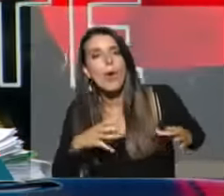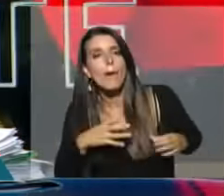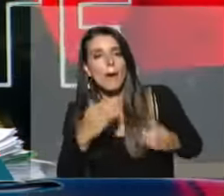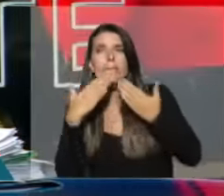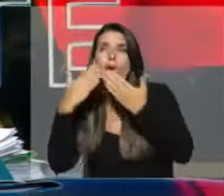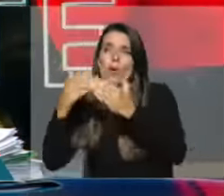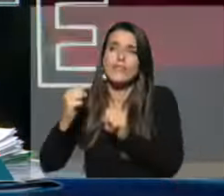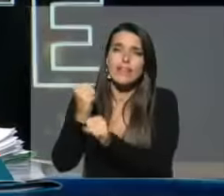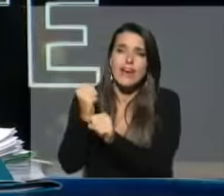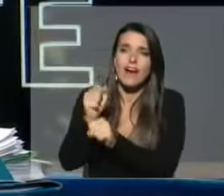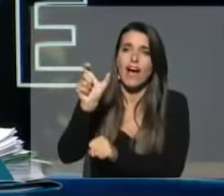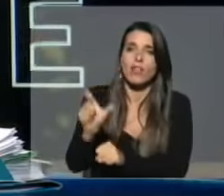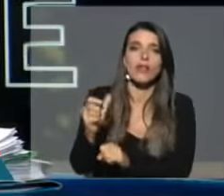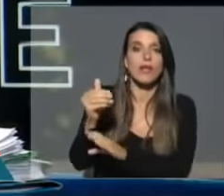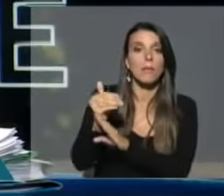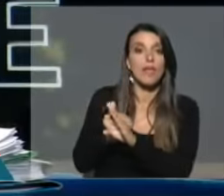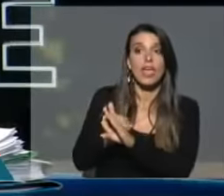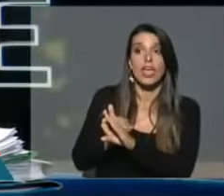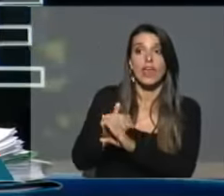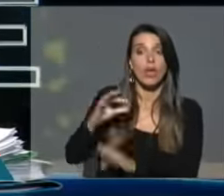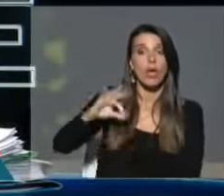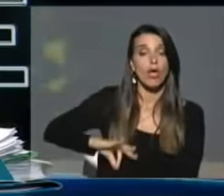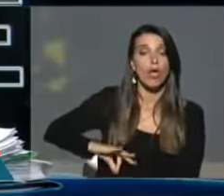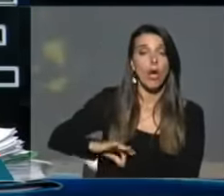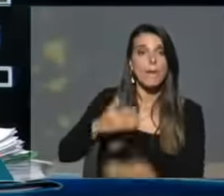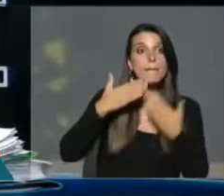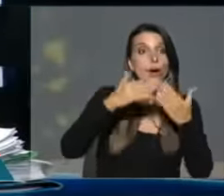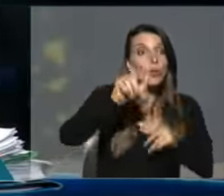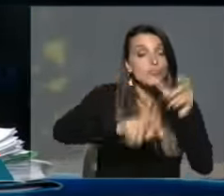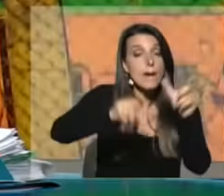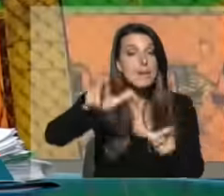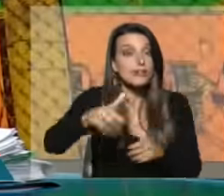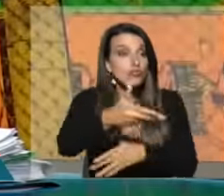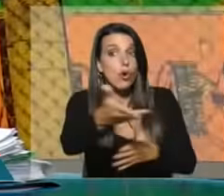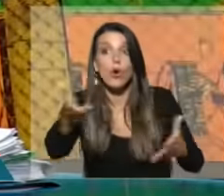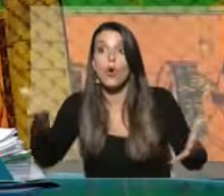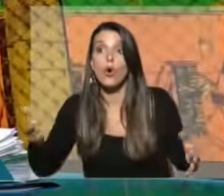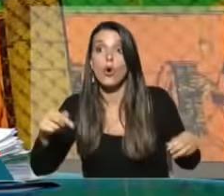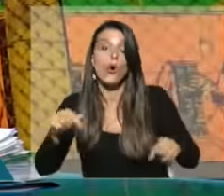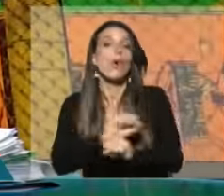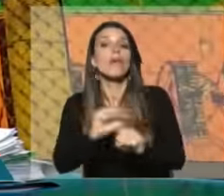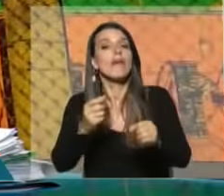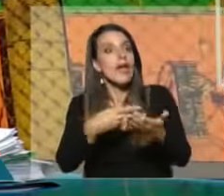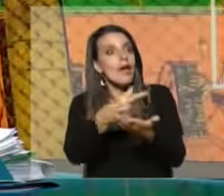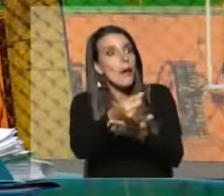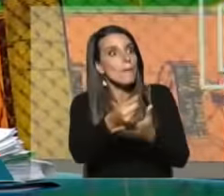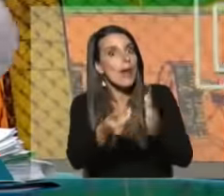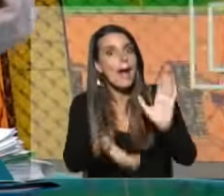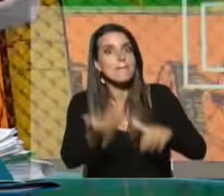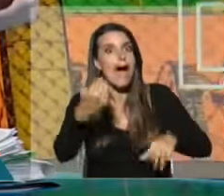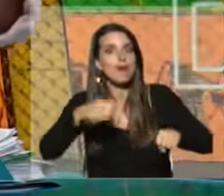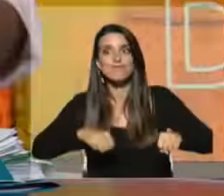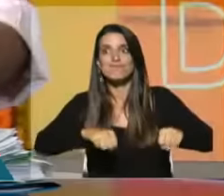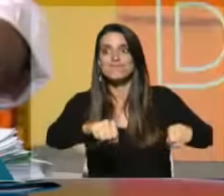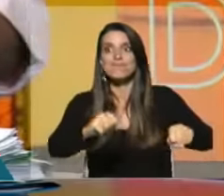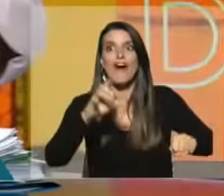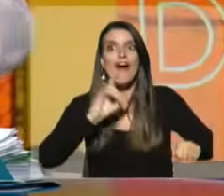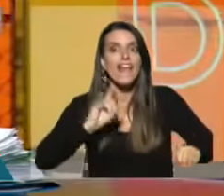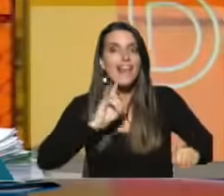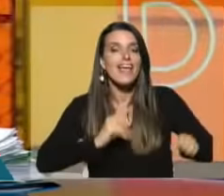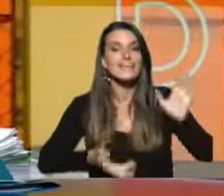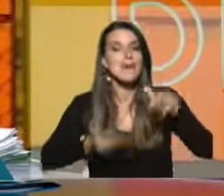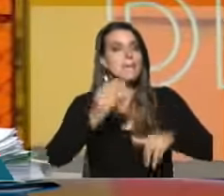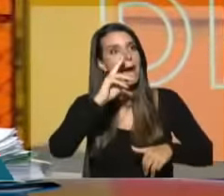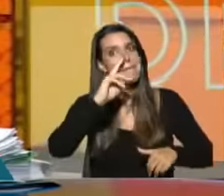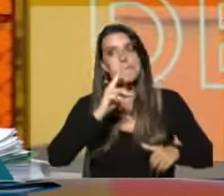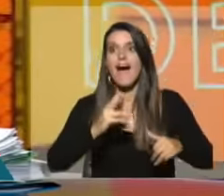trabajadores. Bajó su poder adquisitivo. Pregúntale a la gente si puede hoy comprar más litros de leche, más cantidad